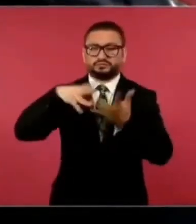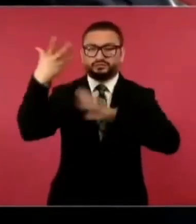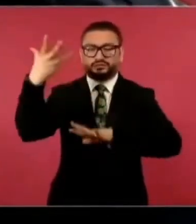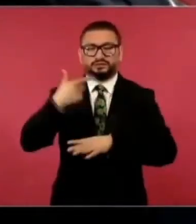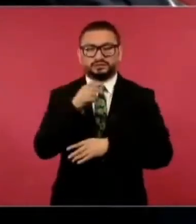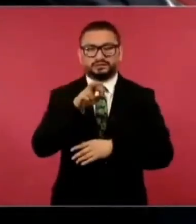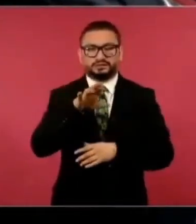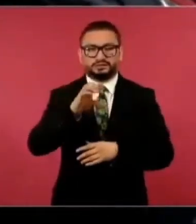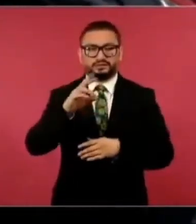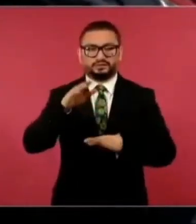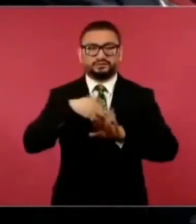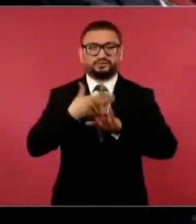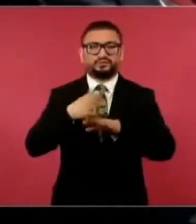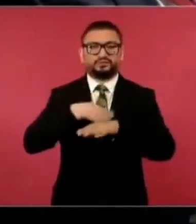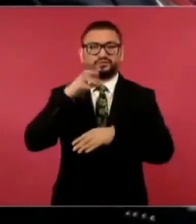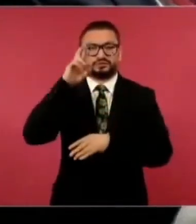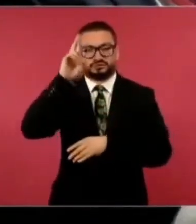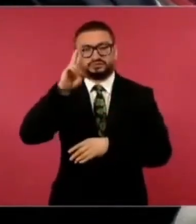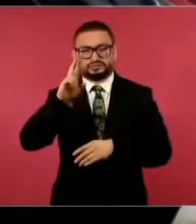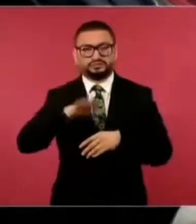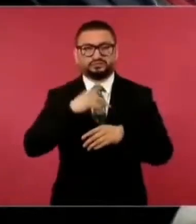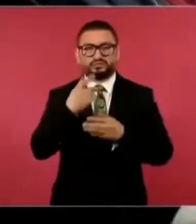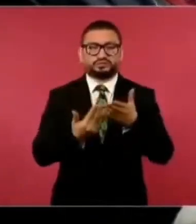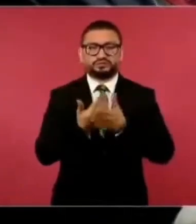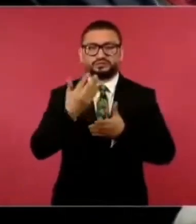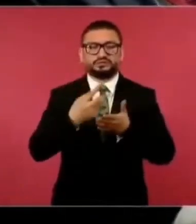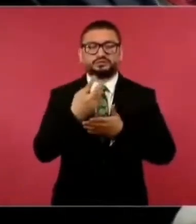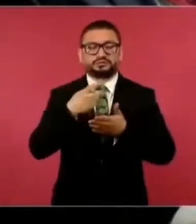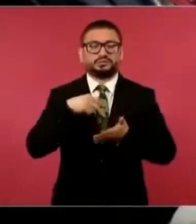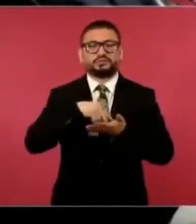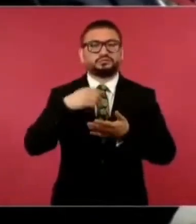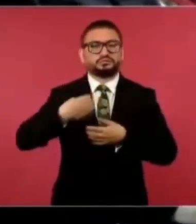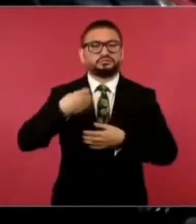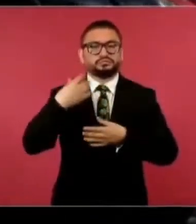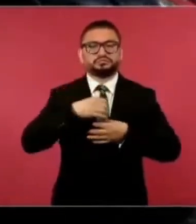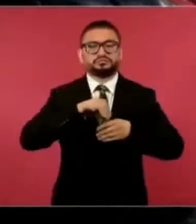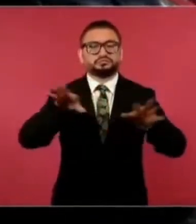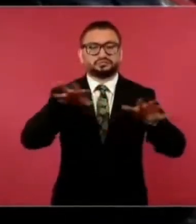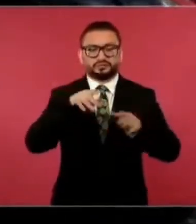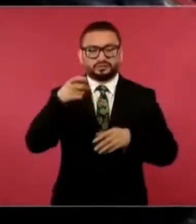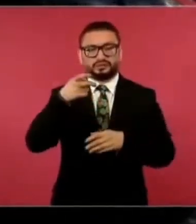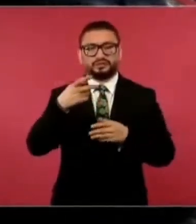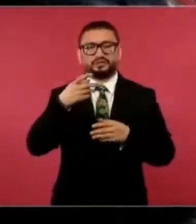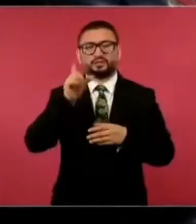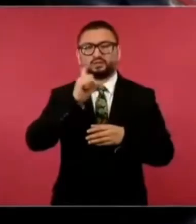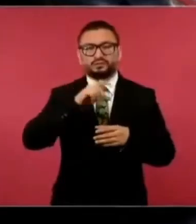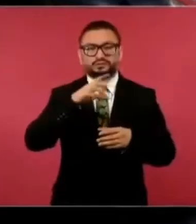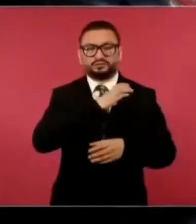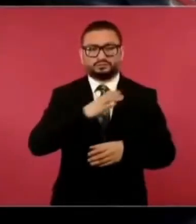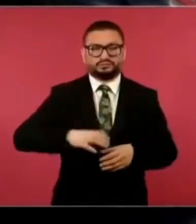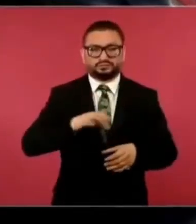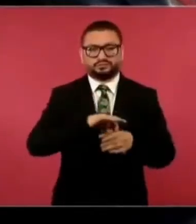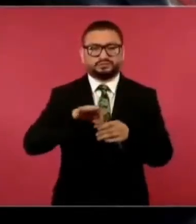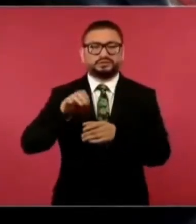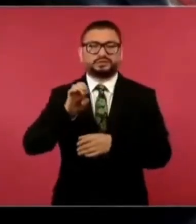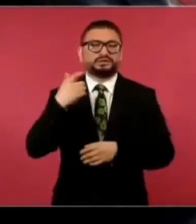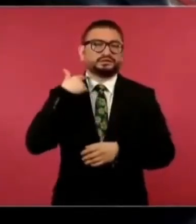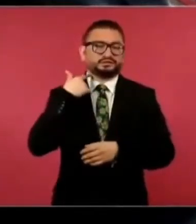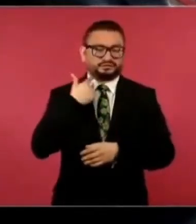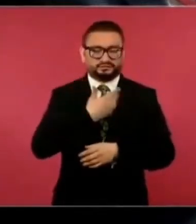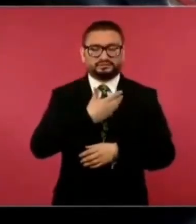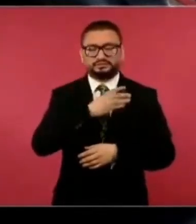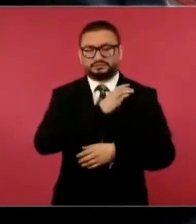contra de Xochitl Galvez en varias mañaneras durante la campaña electoral. La excandidata presidencial